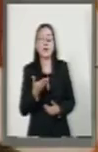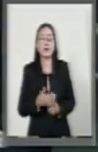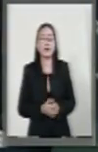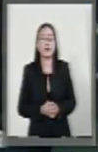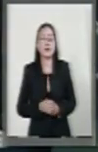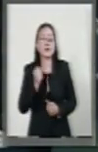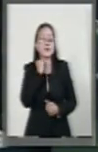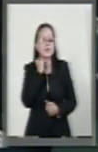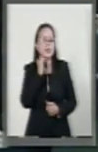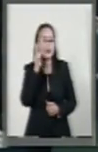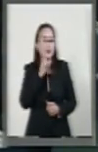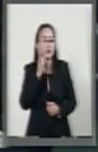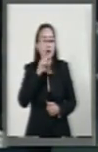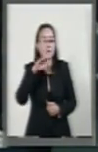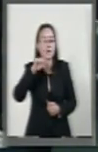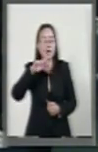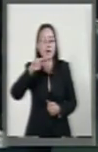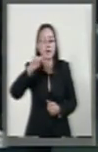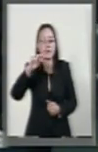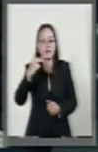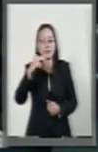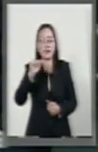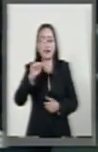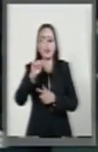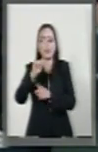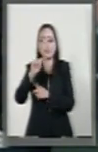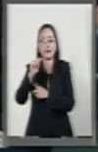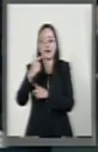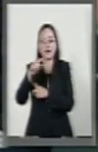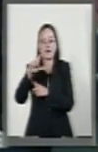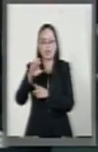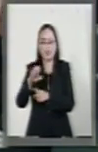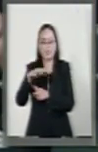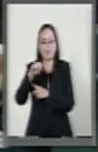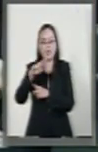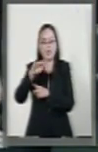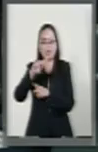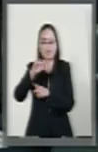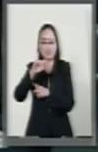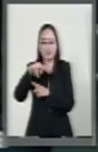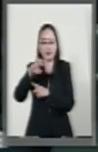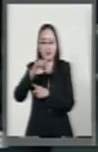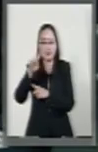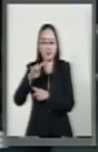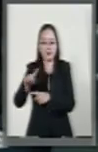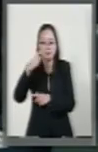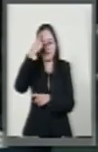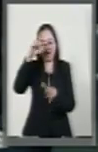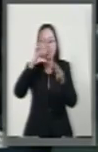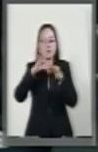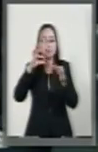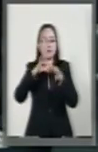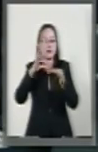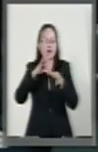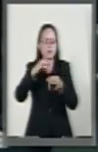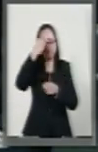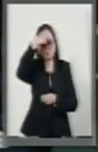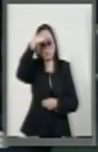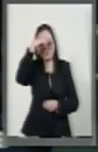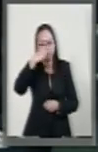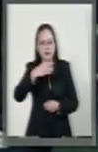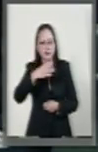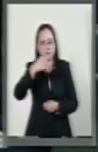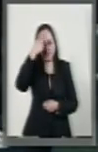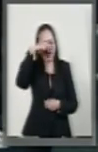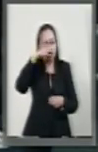La senadora Marta Tagle Martínez para exponer sus argumentos en